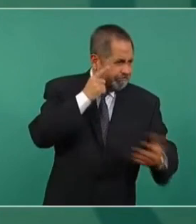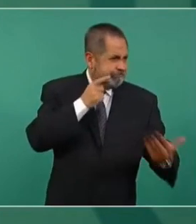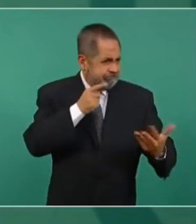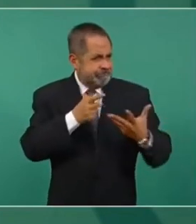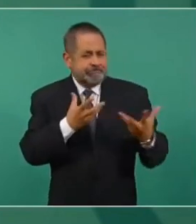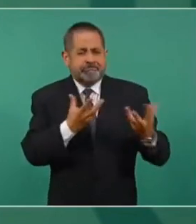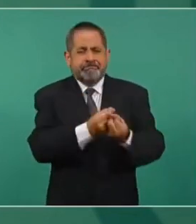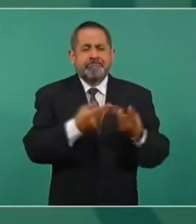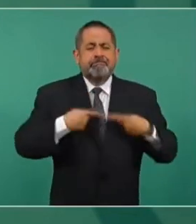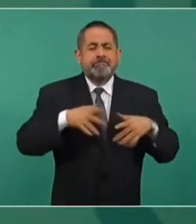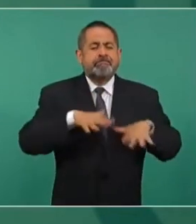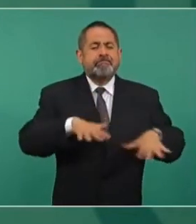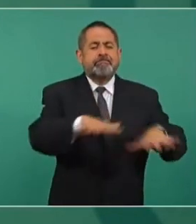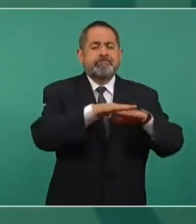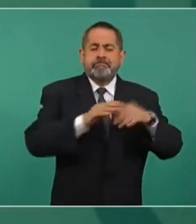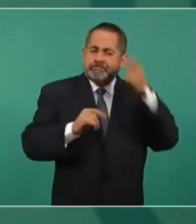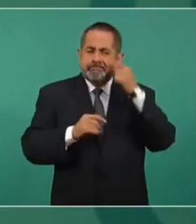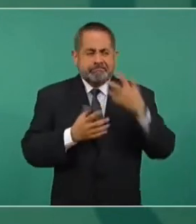los guerrerenses,